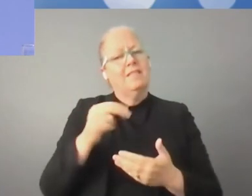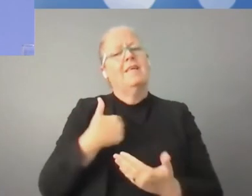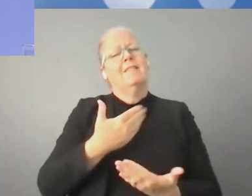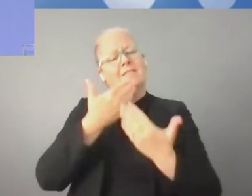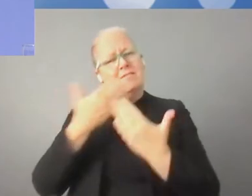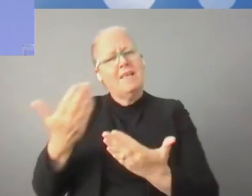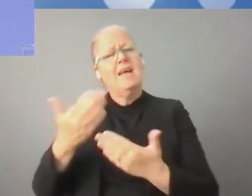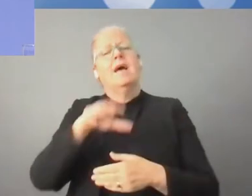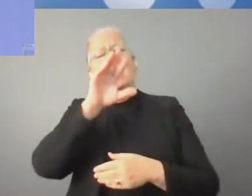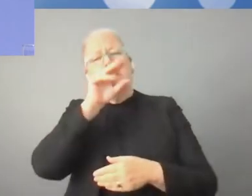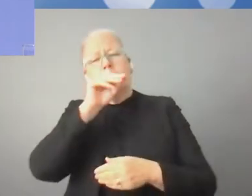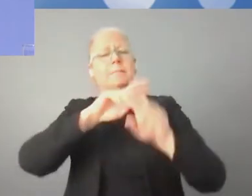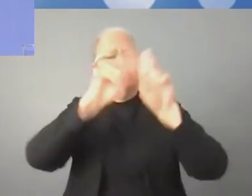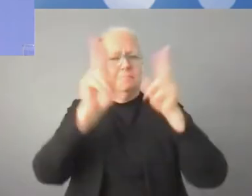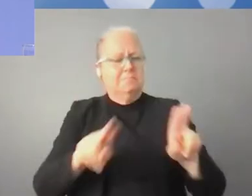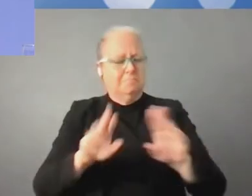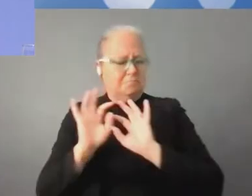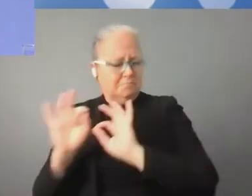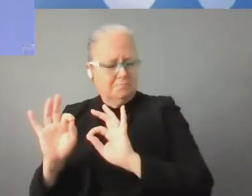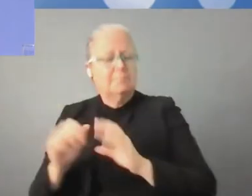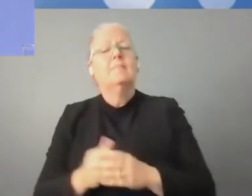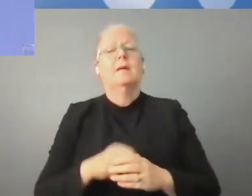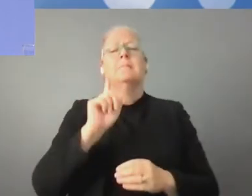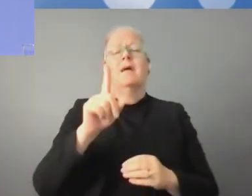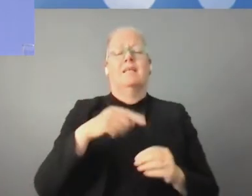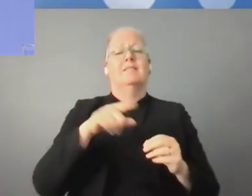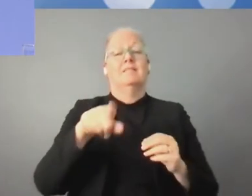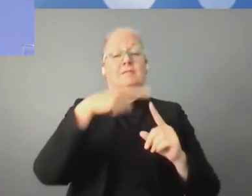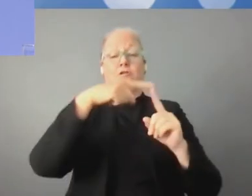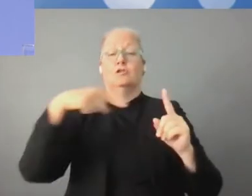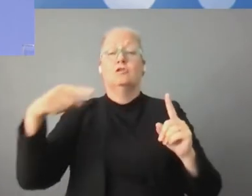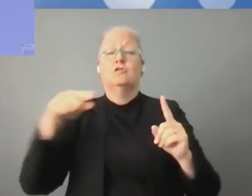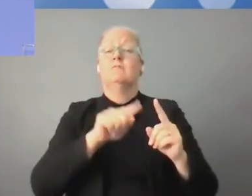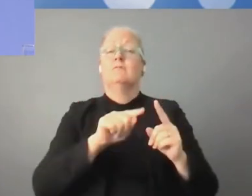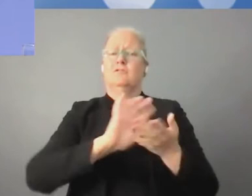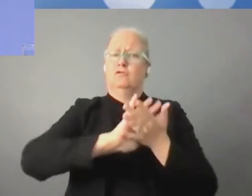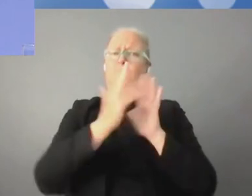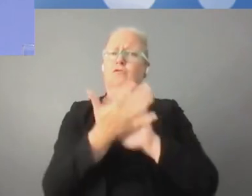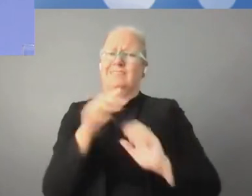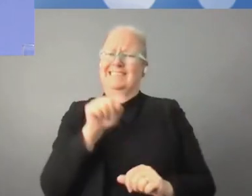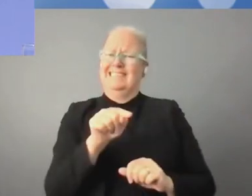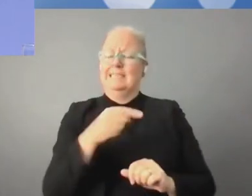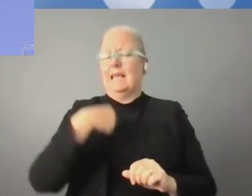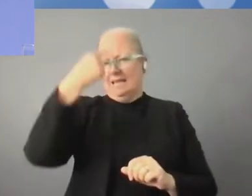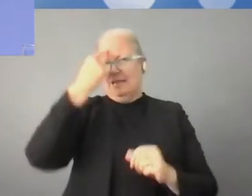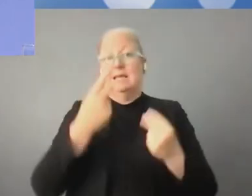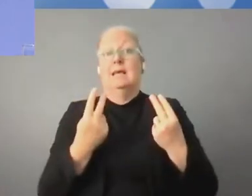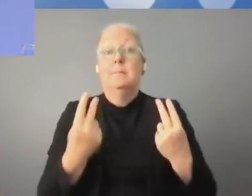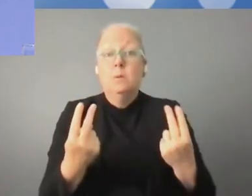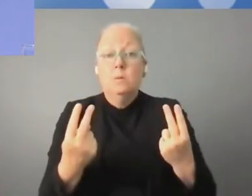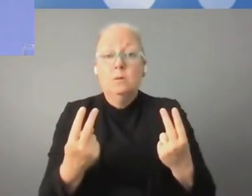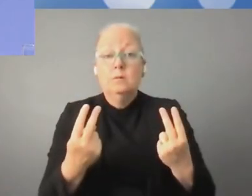este cambio digital, es importante que todos puedan presentar y expresar